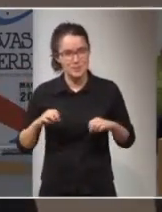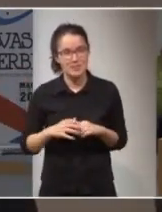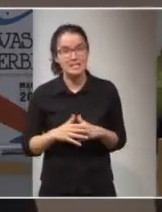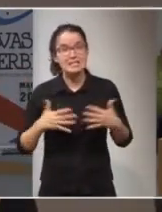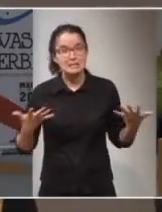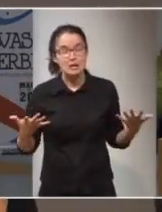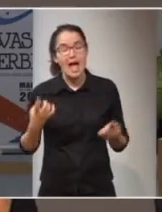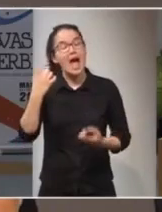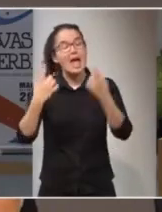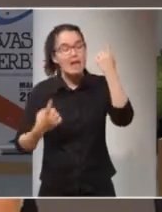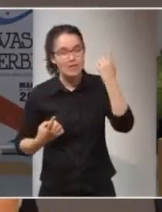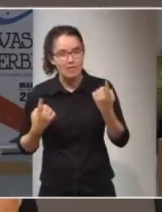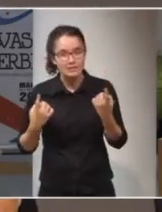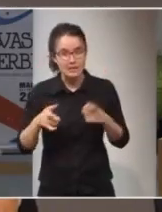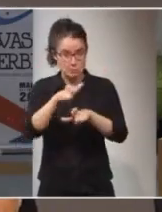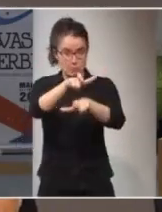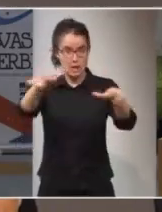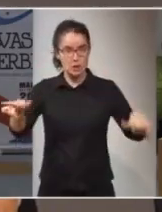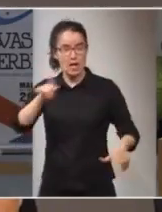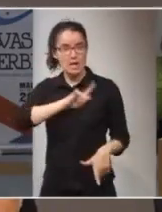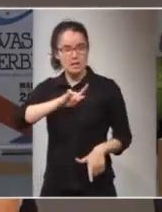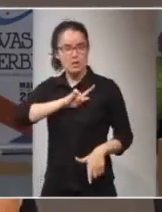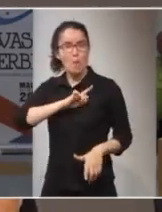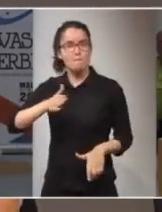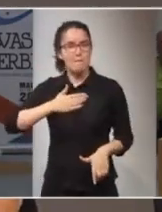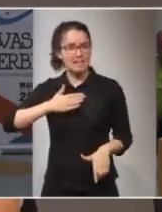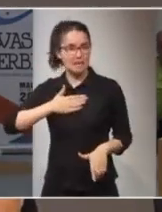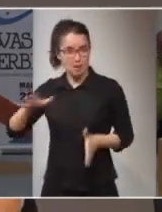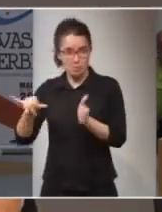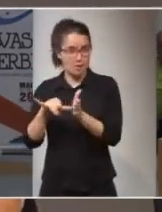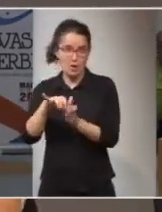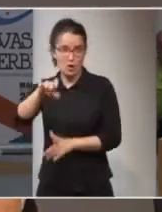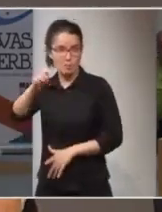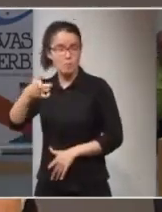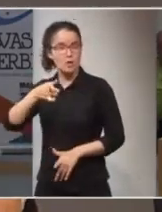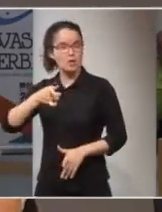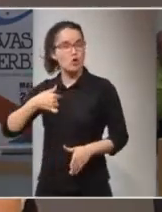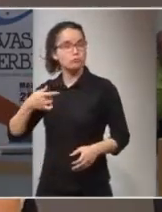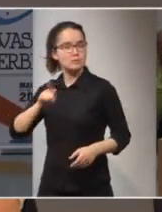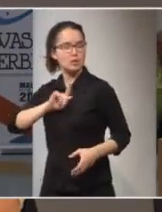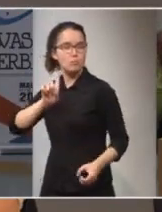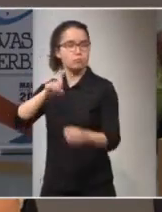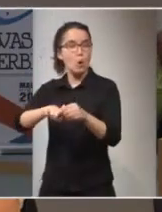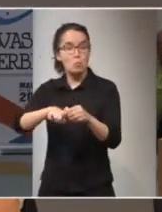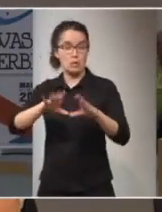Así como alguna vez los seres humanos sintieron pertenencia por los más cercanos y se sintieron parte de una tribu luego de una ciudad y fueron